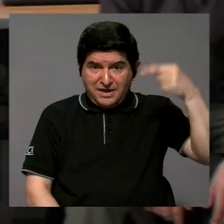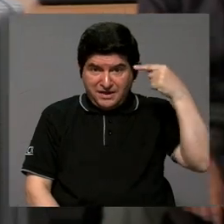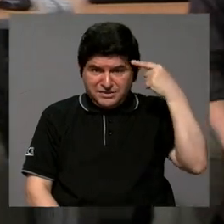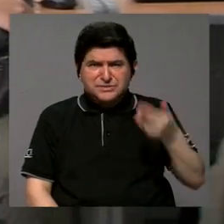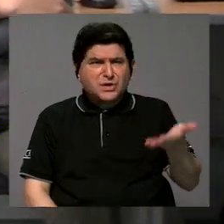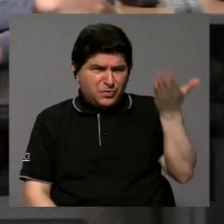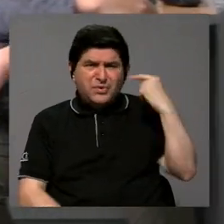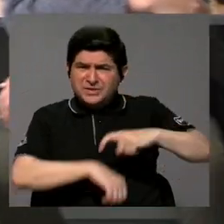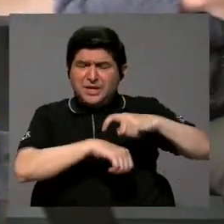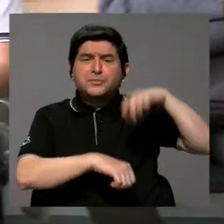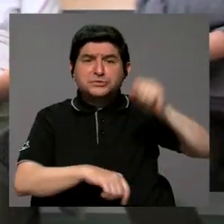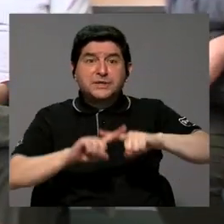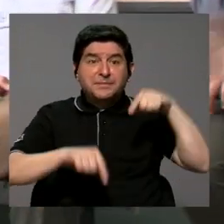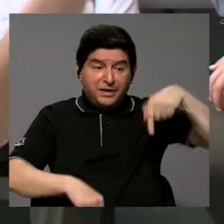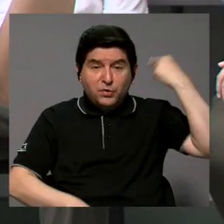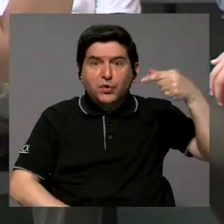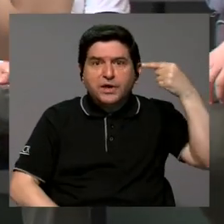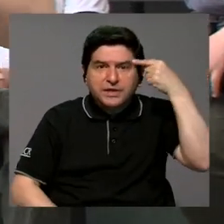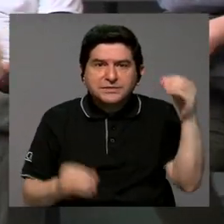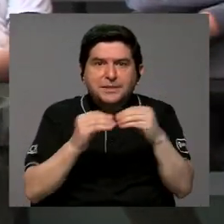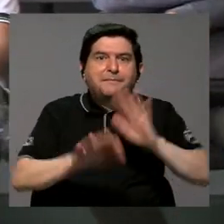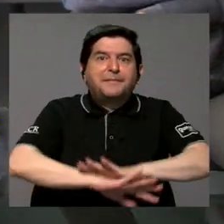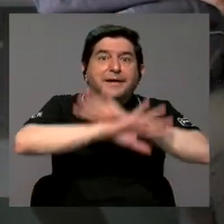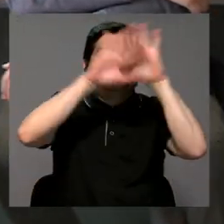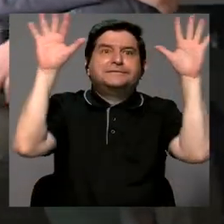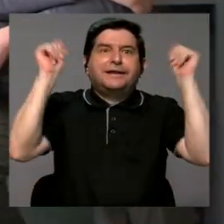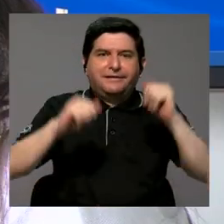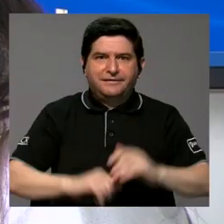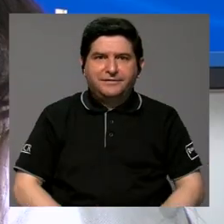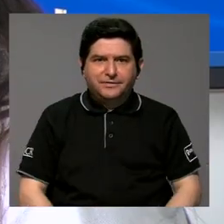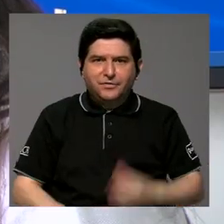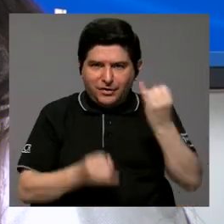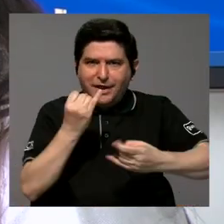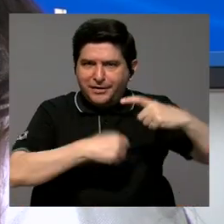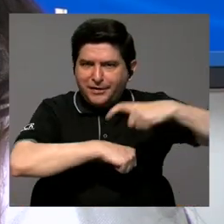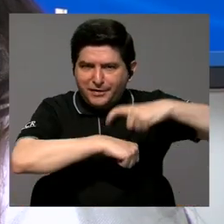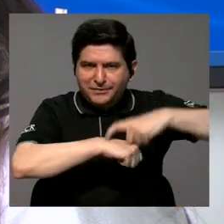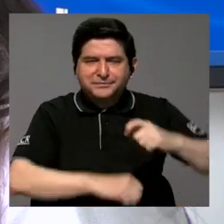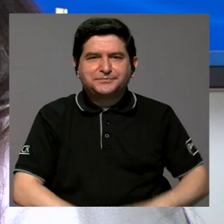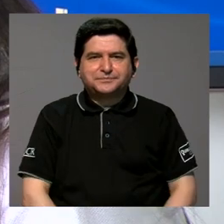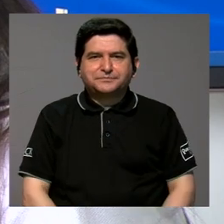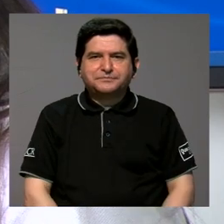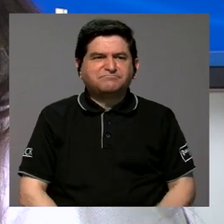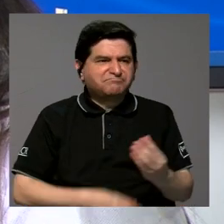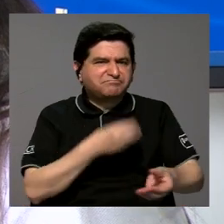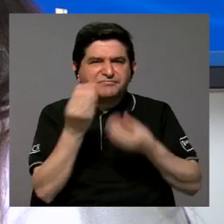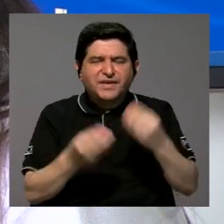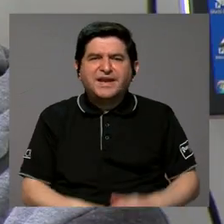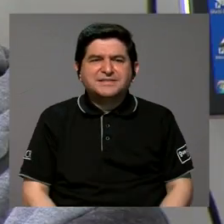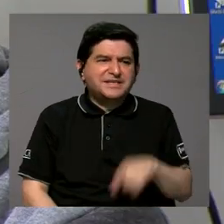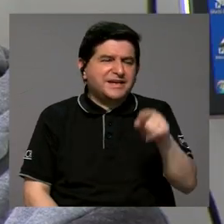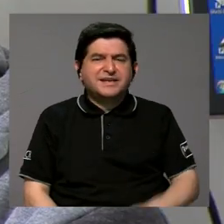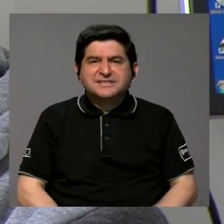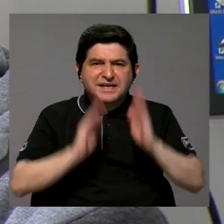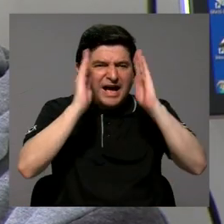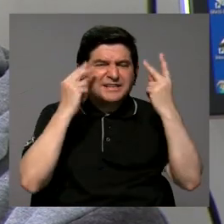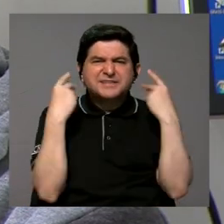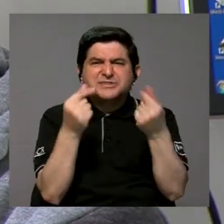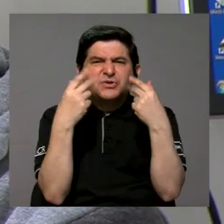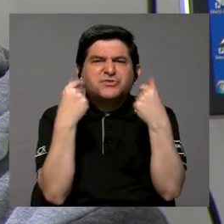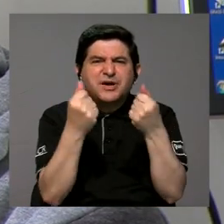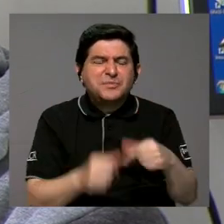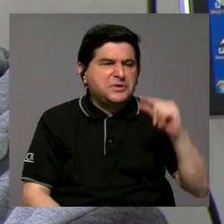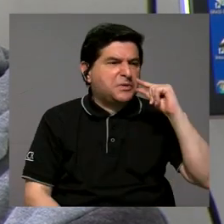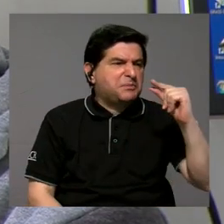Sí, desde hace bastante, pero usted ve en este gobierno, que ha sido más evidente últimamente. Este gobierno lo que está haciendo es apagar fuegos. Son